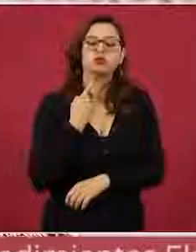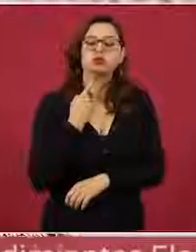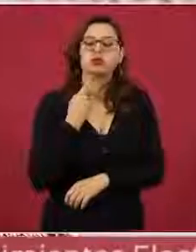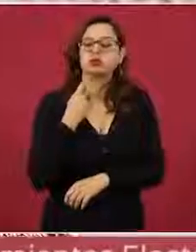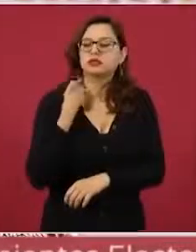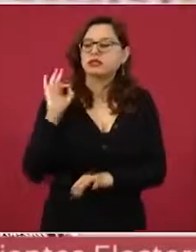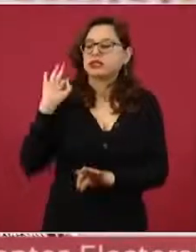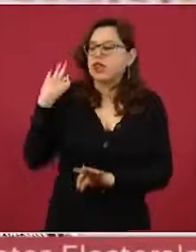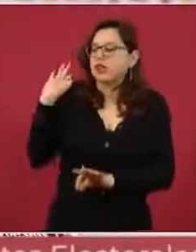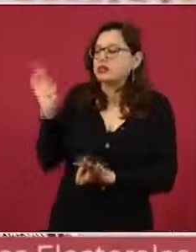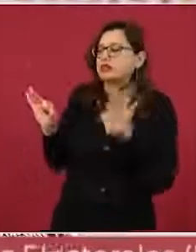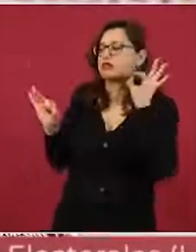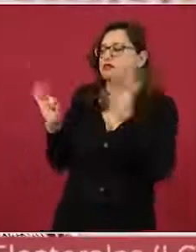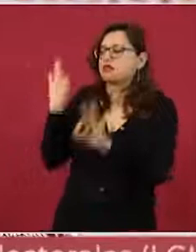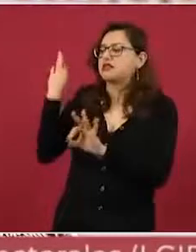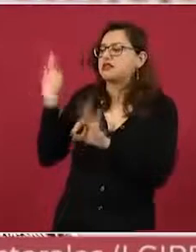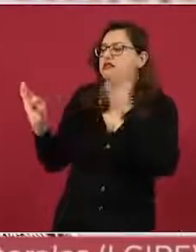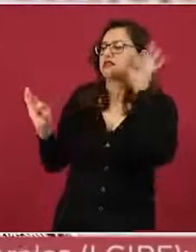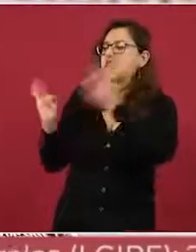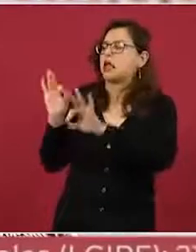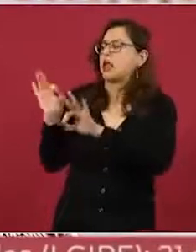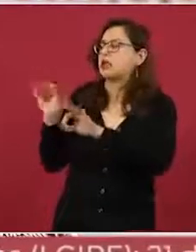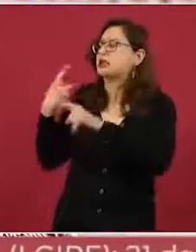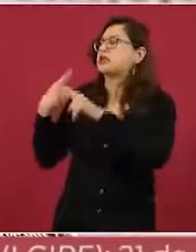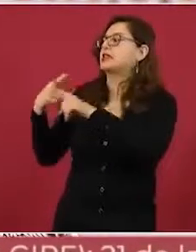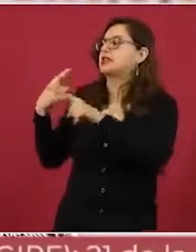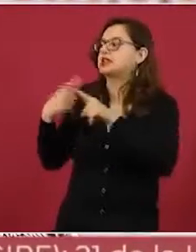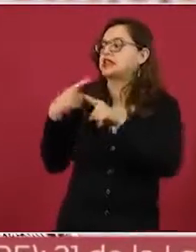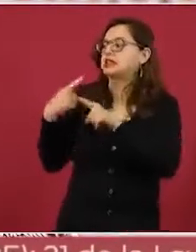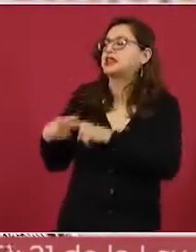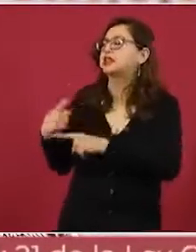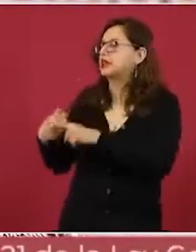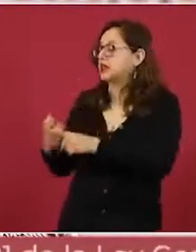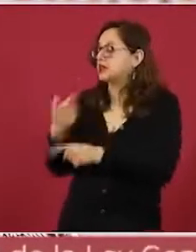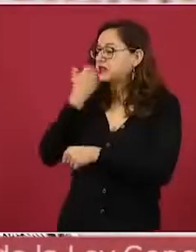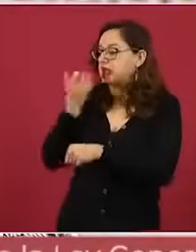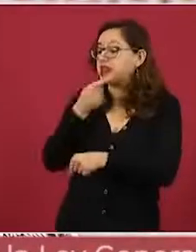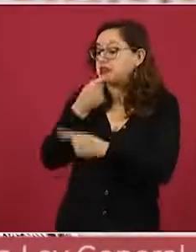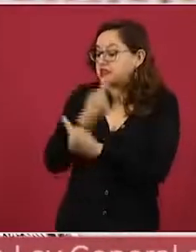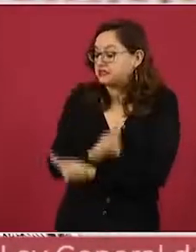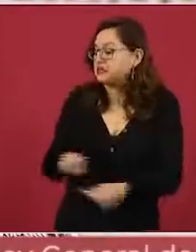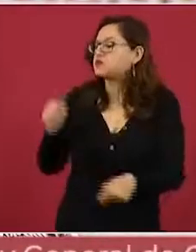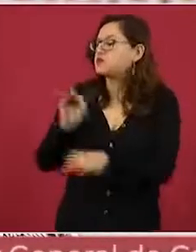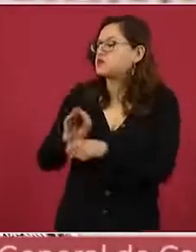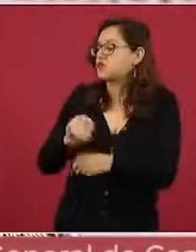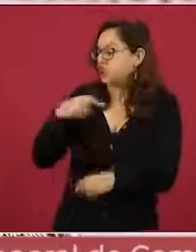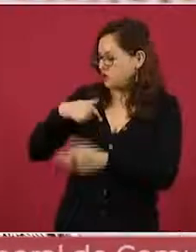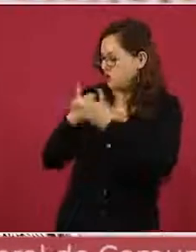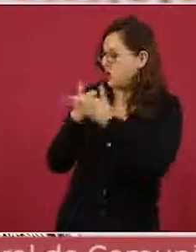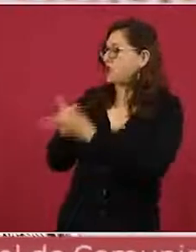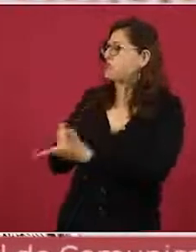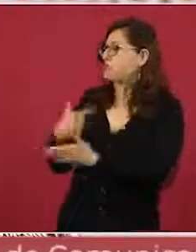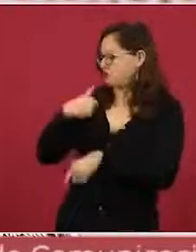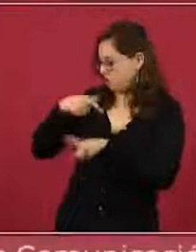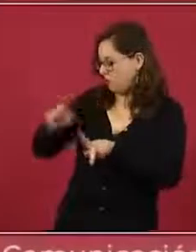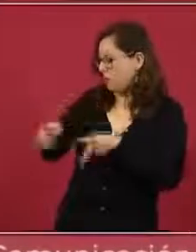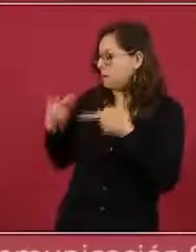estén cazando prácticamente a personas que tienen ese noble sentimiento, familias, para